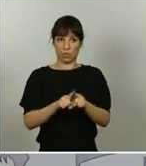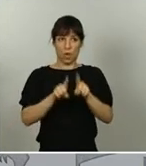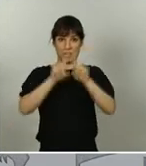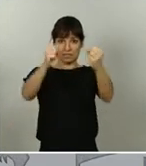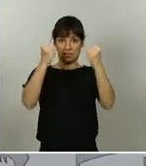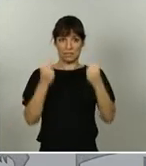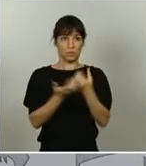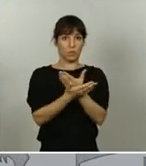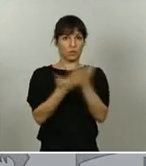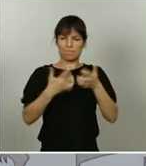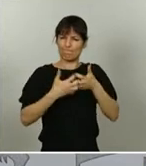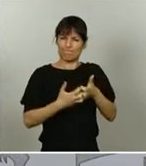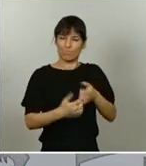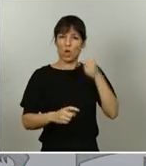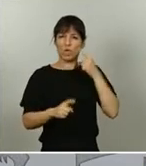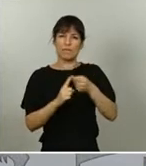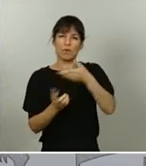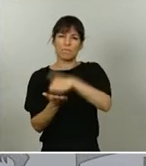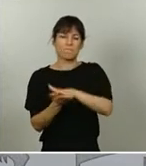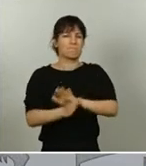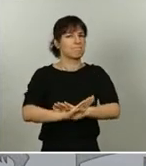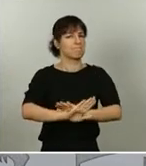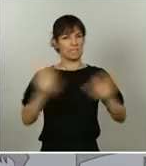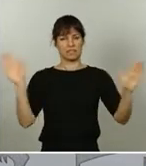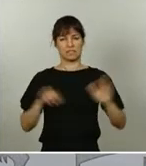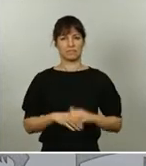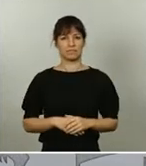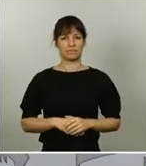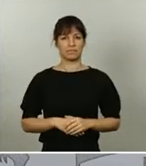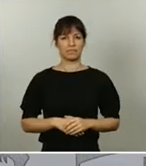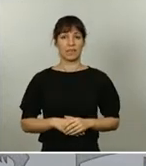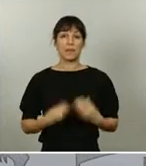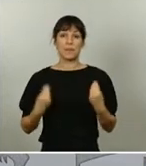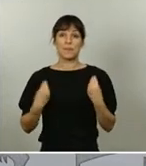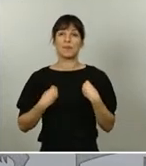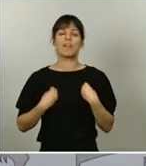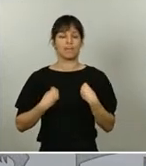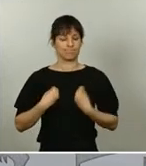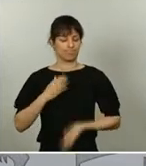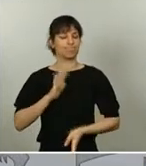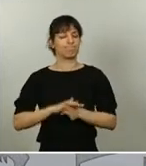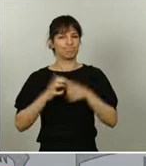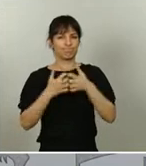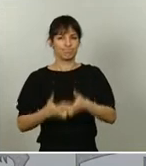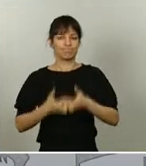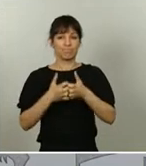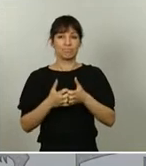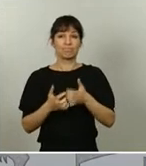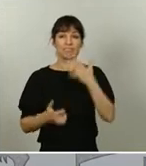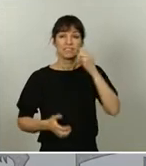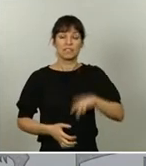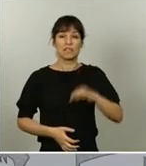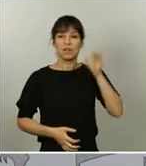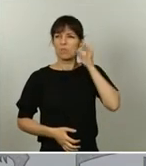para que no haya ninguna víctima más. Hay que seguir defendiendo la vida de tantas y tantas mujeres que merecen ser felices,